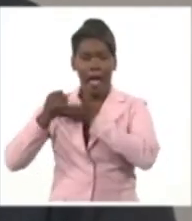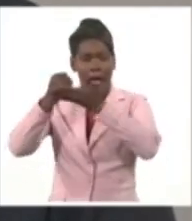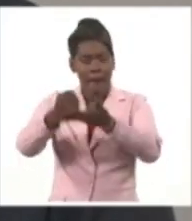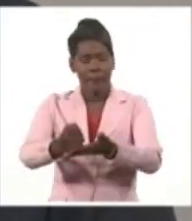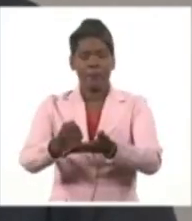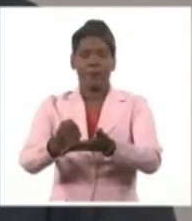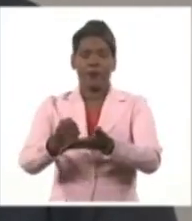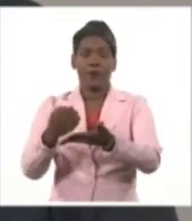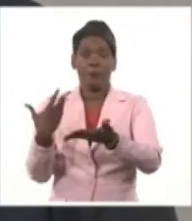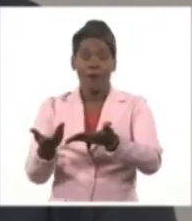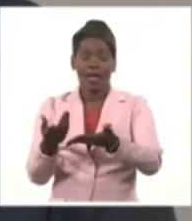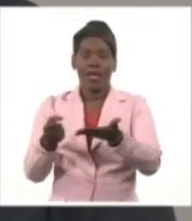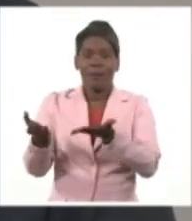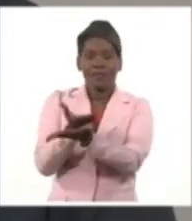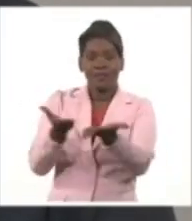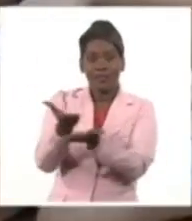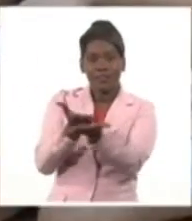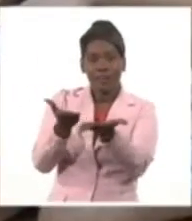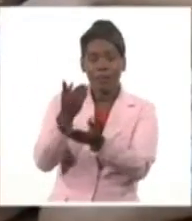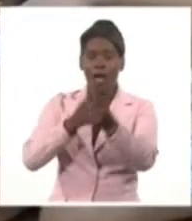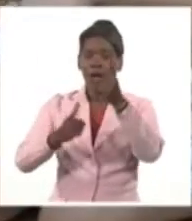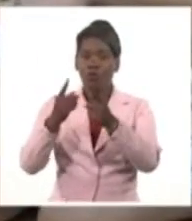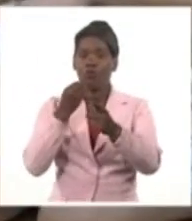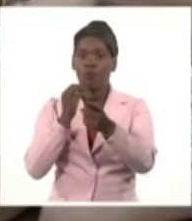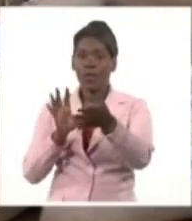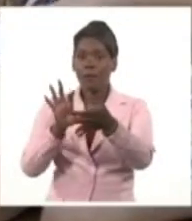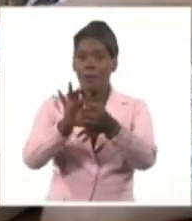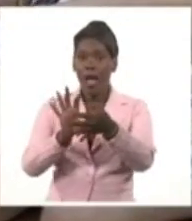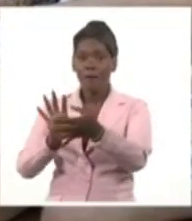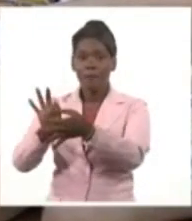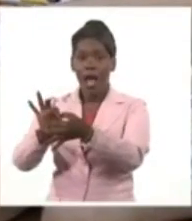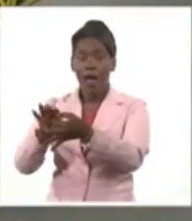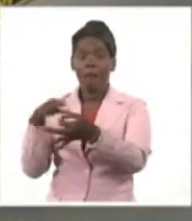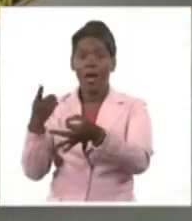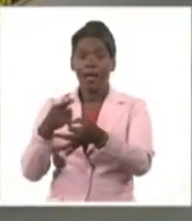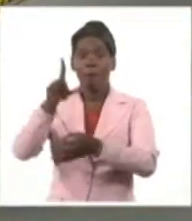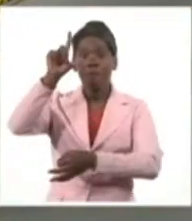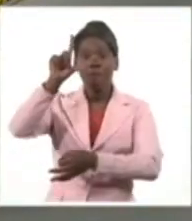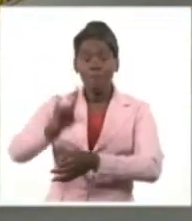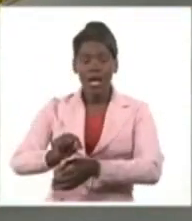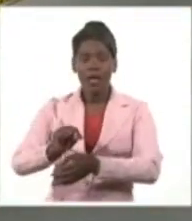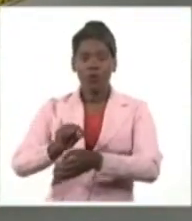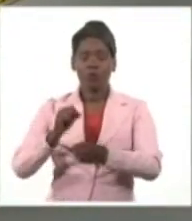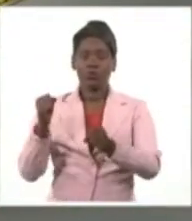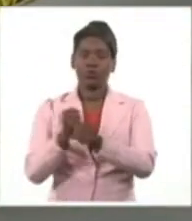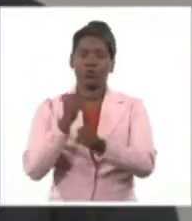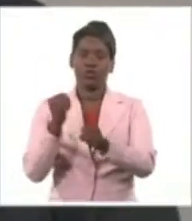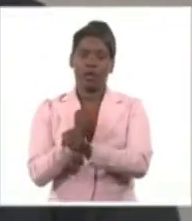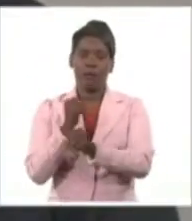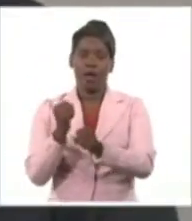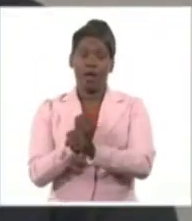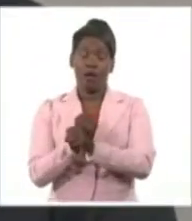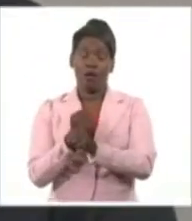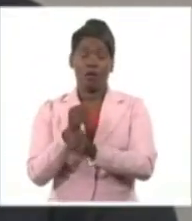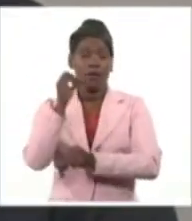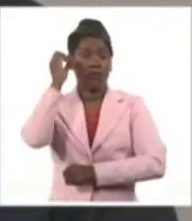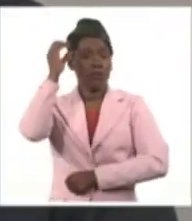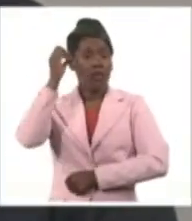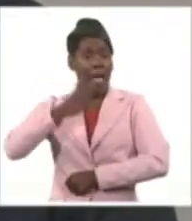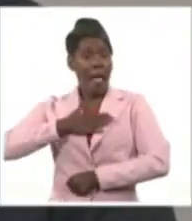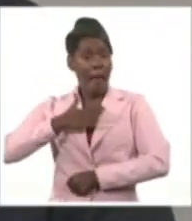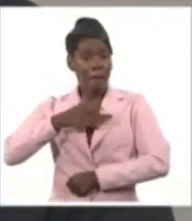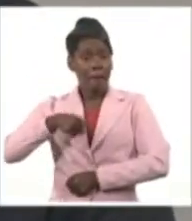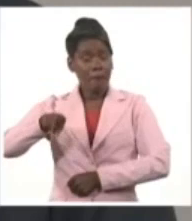y las acciones para reducir causas y condiciones y la ocurrencia de